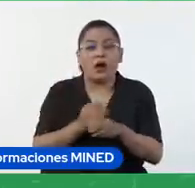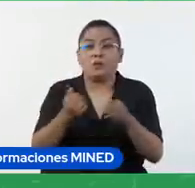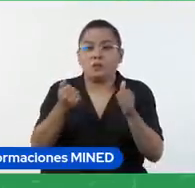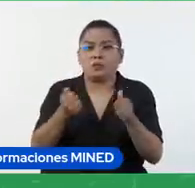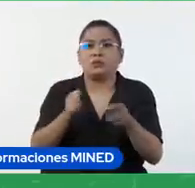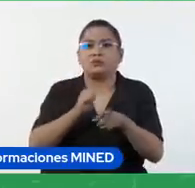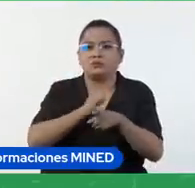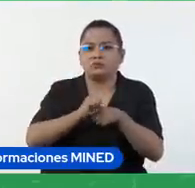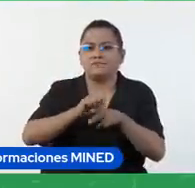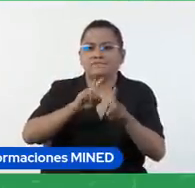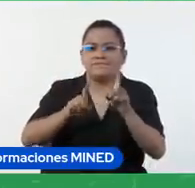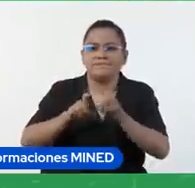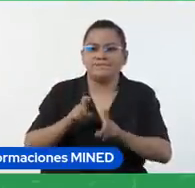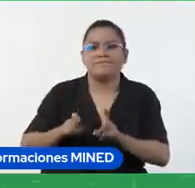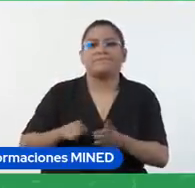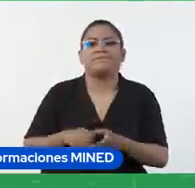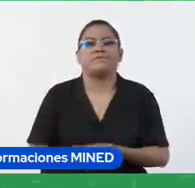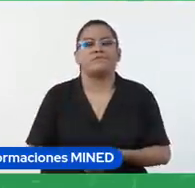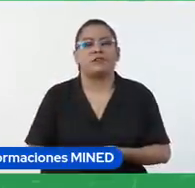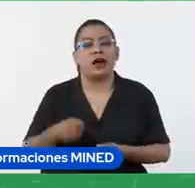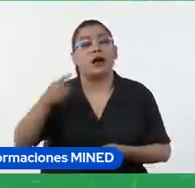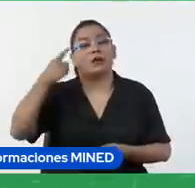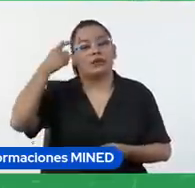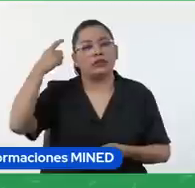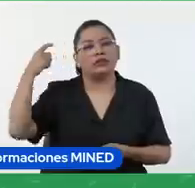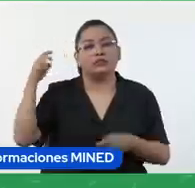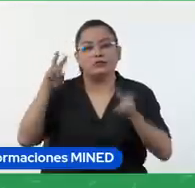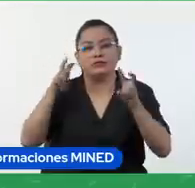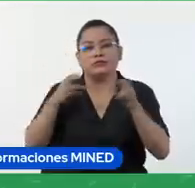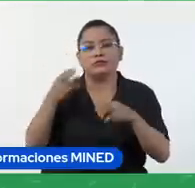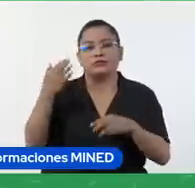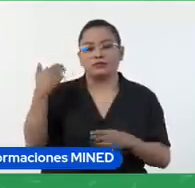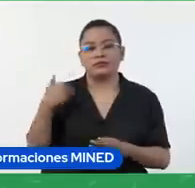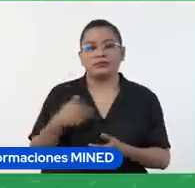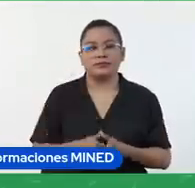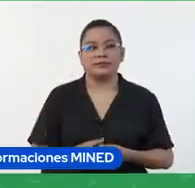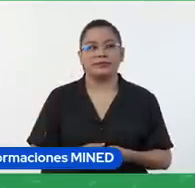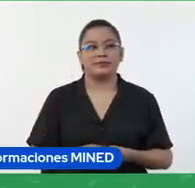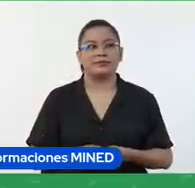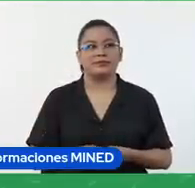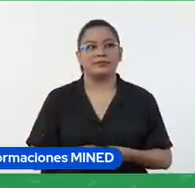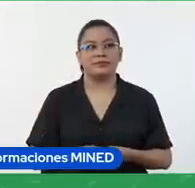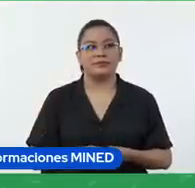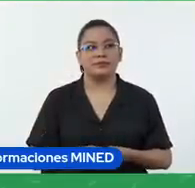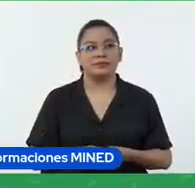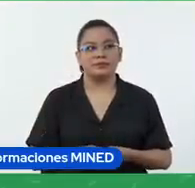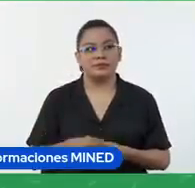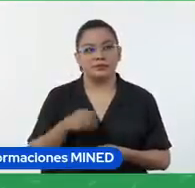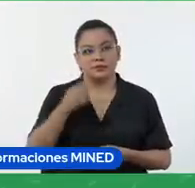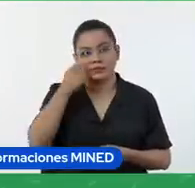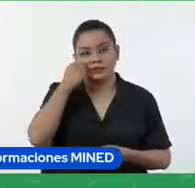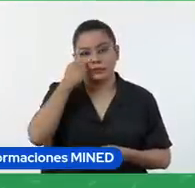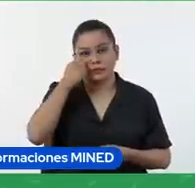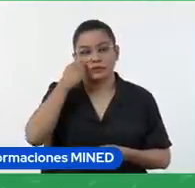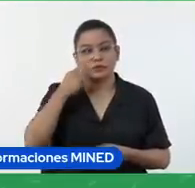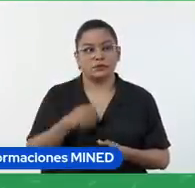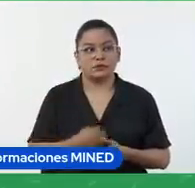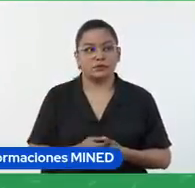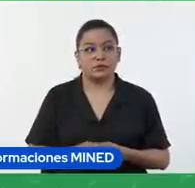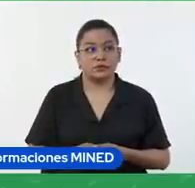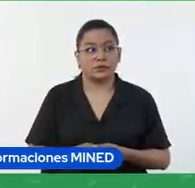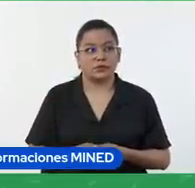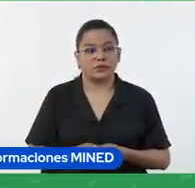tipo de preguntas como para ir refrescando la memoria entonces parto con un jambor una pizarra compartida